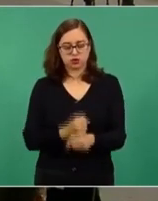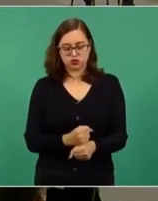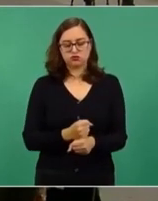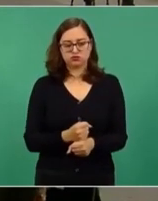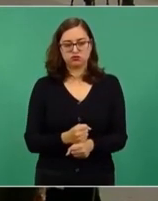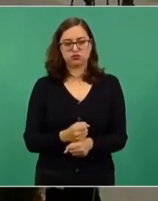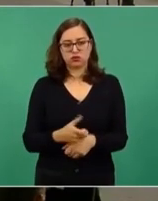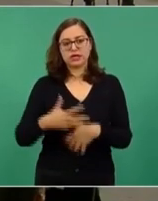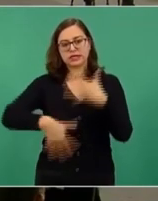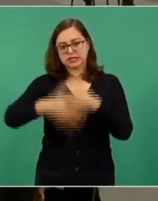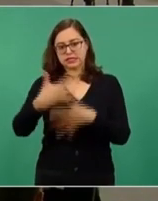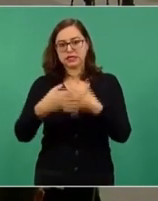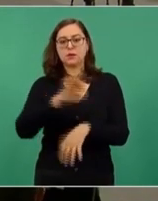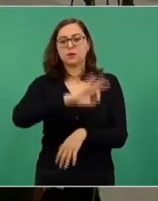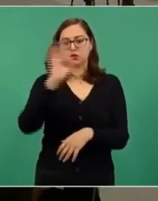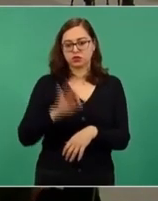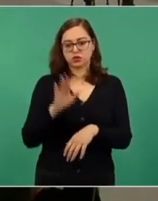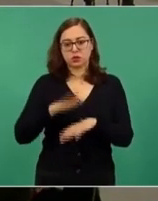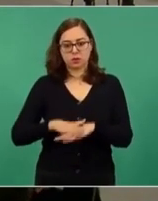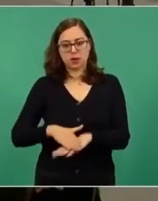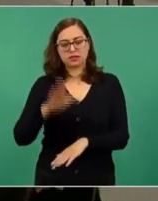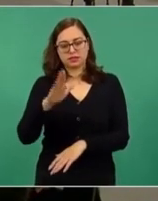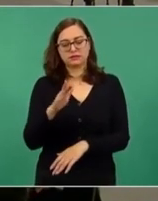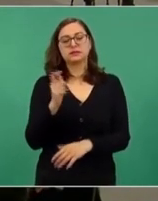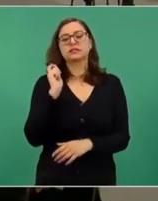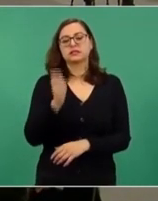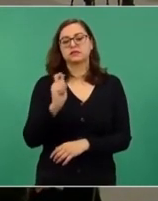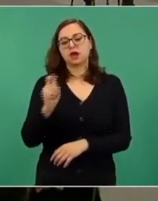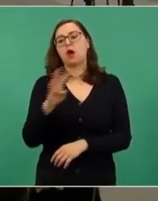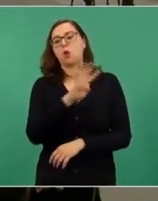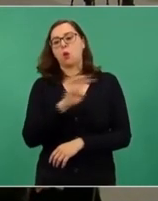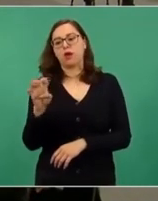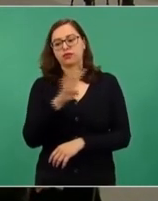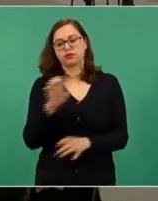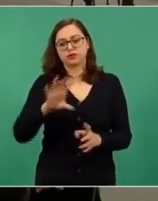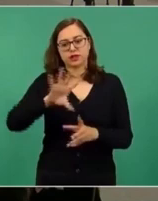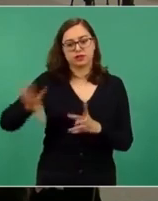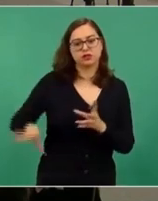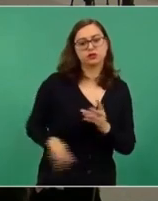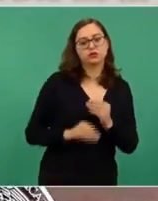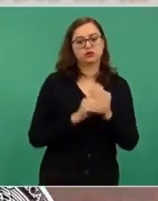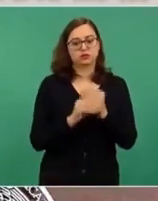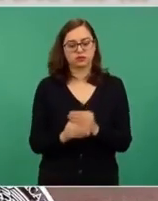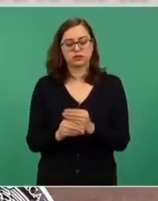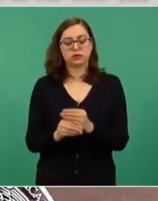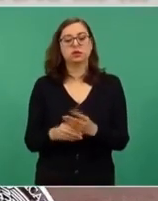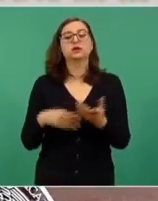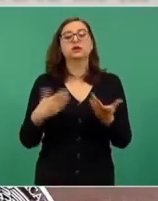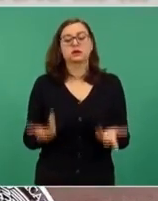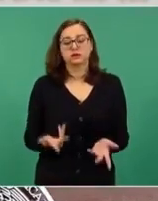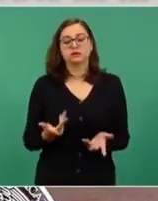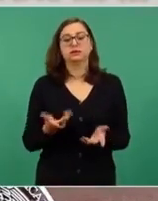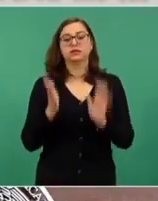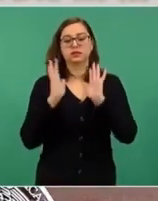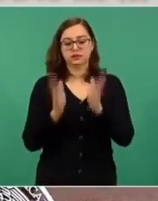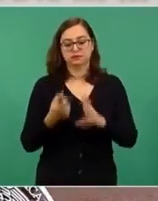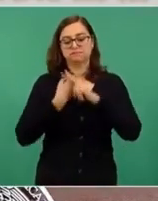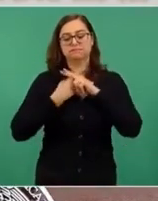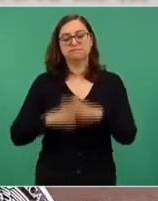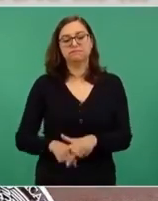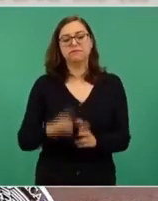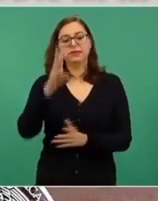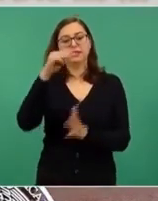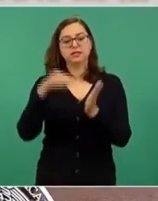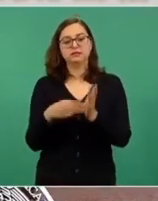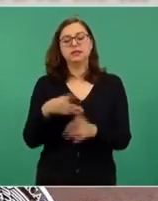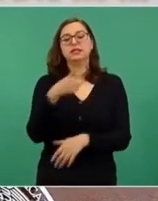en el quince por ciento que fueron cuatrocientos pesos. Por ello, en el segundo semestre los adultos mayores reciben tres mil